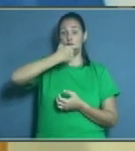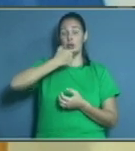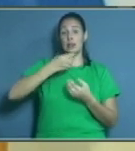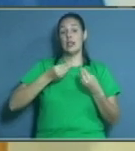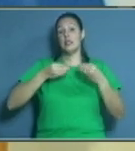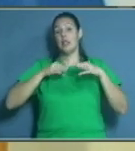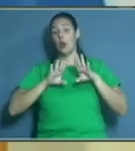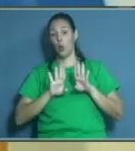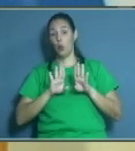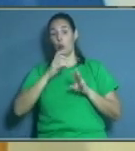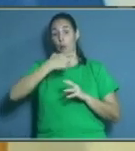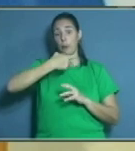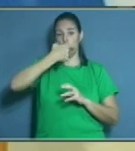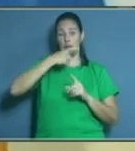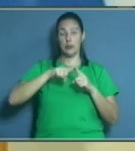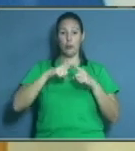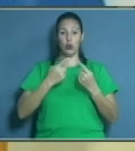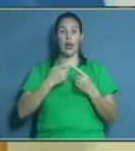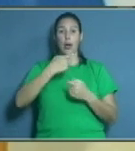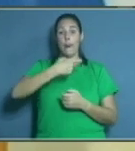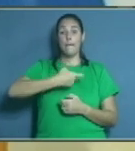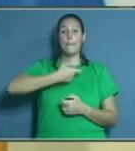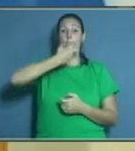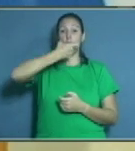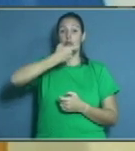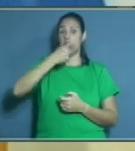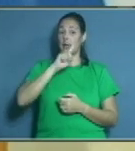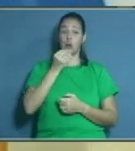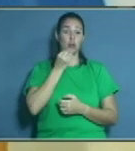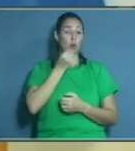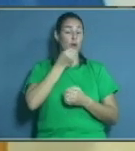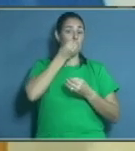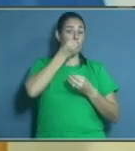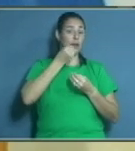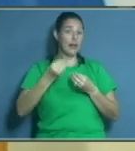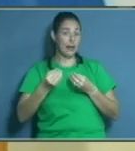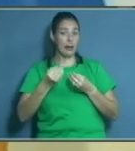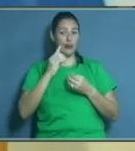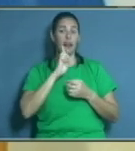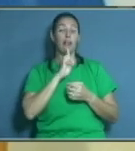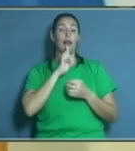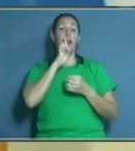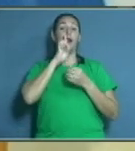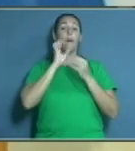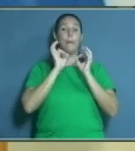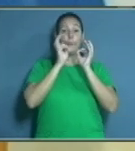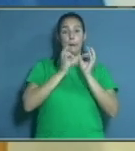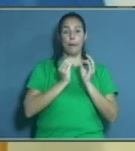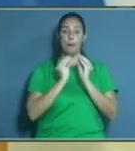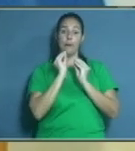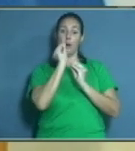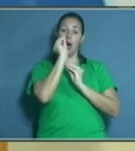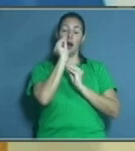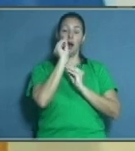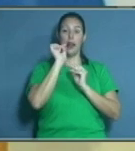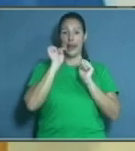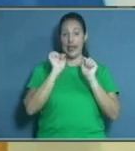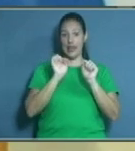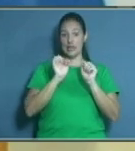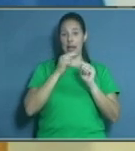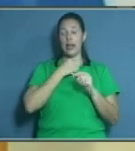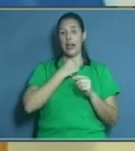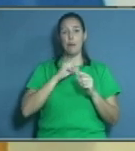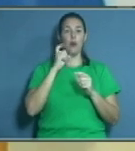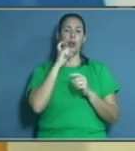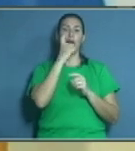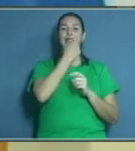porque si es una prótesis fija, que son las que no se pueden retirar de la cavidad bucal por el paciente y forman parte de sus arcadas como si fueran